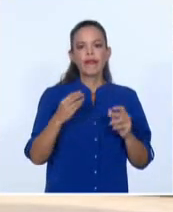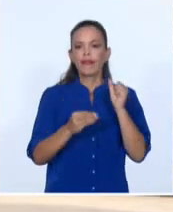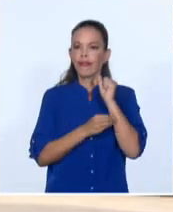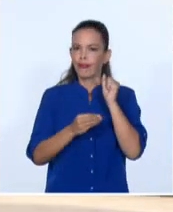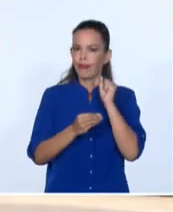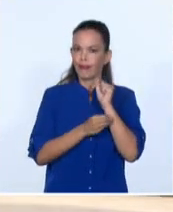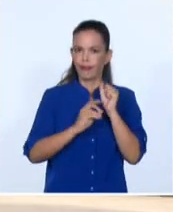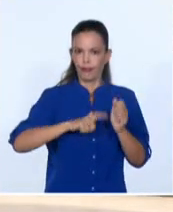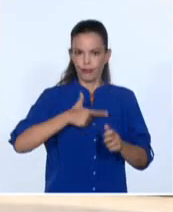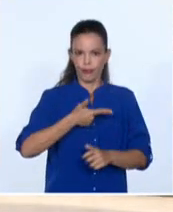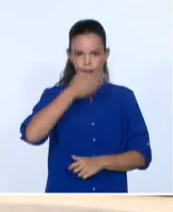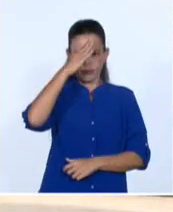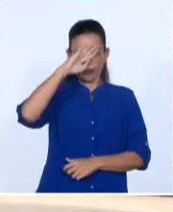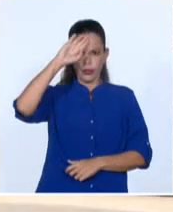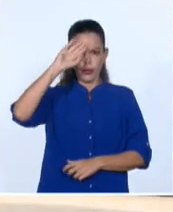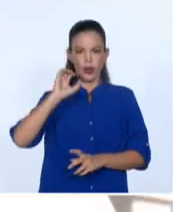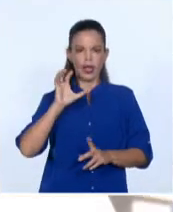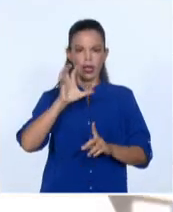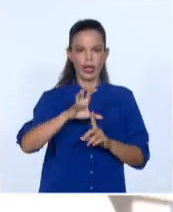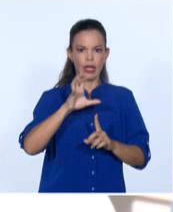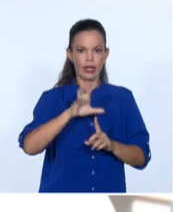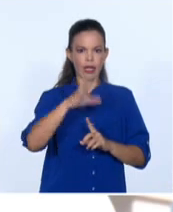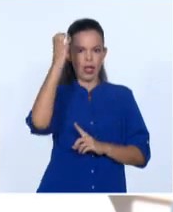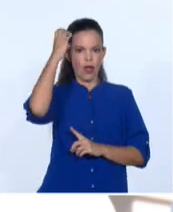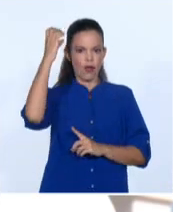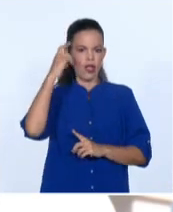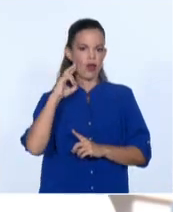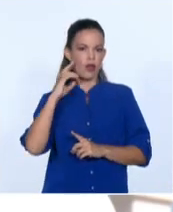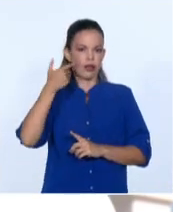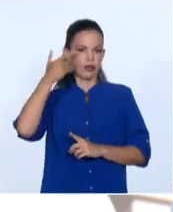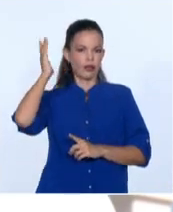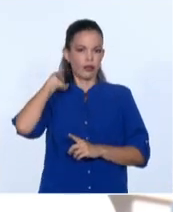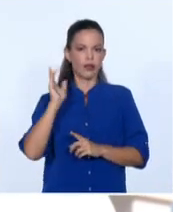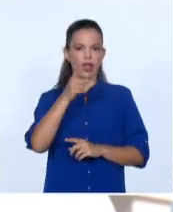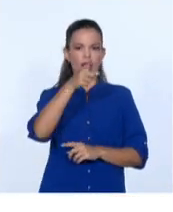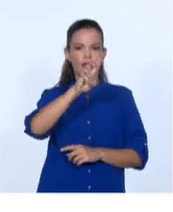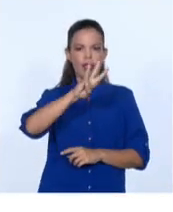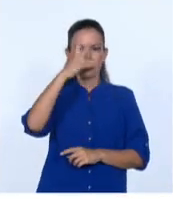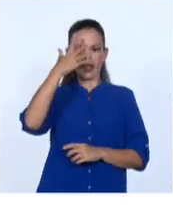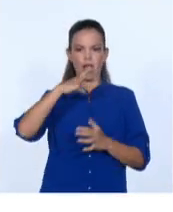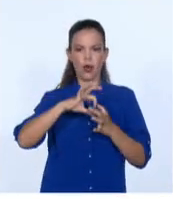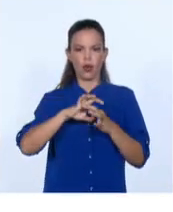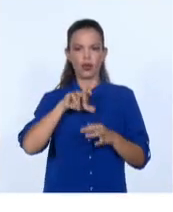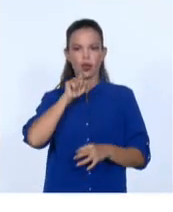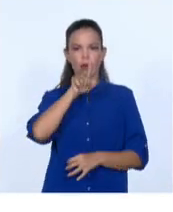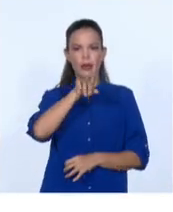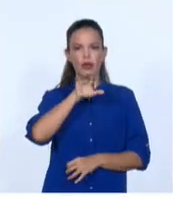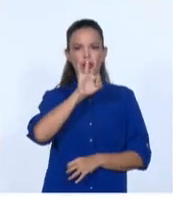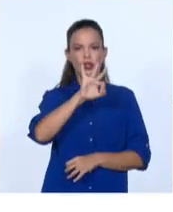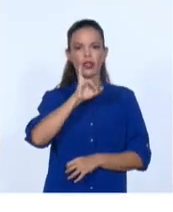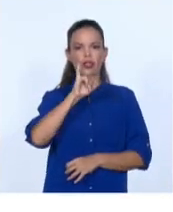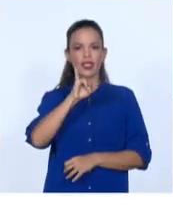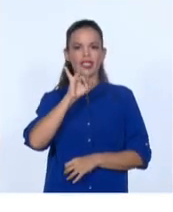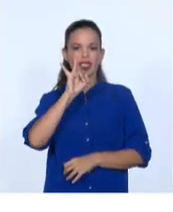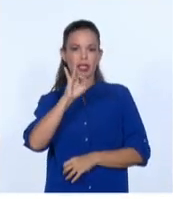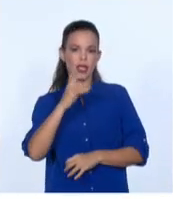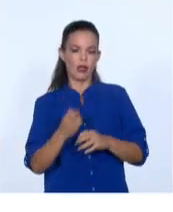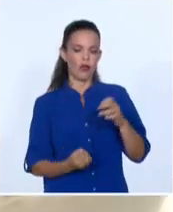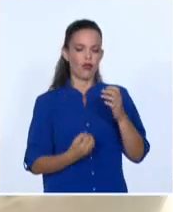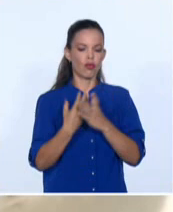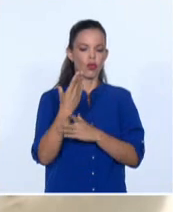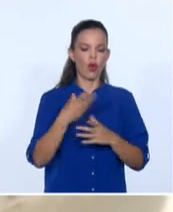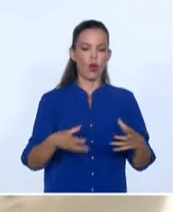y se criticaba al gobierno colonial. El 13 de agosto de 1867, fundó en su casa el Comité